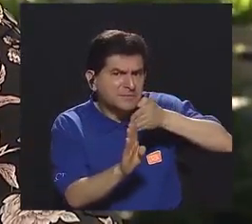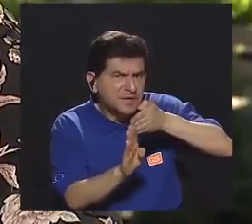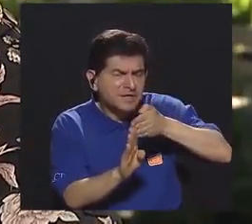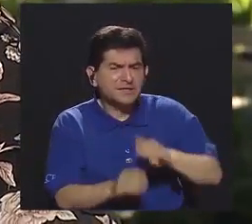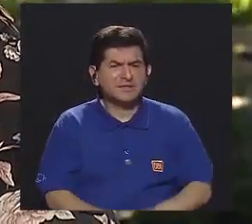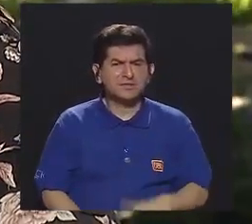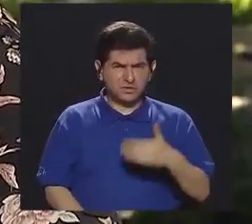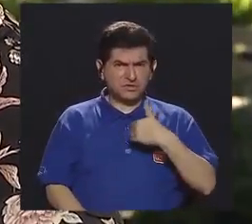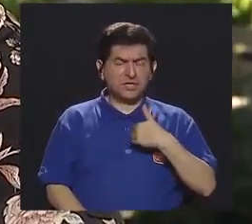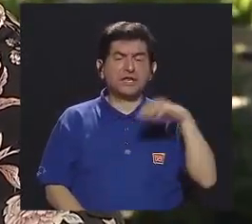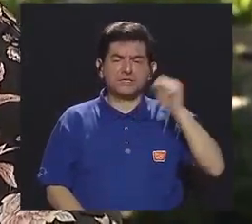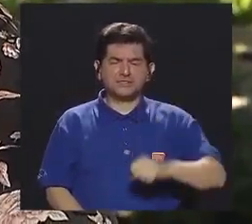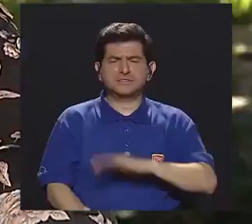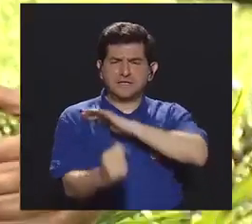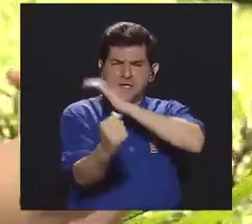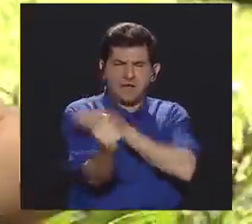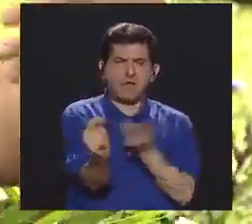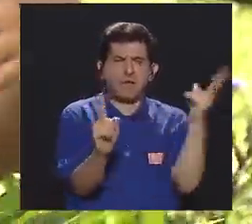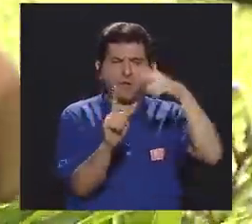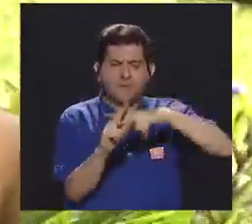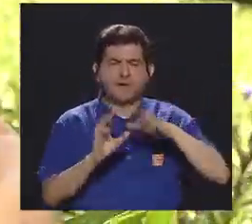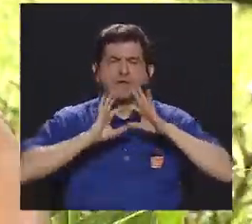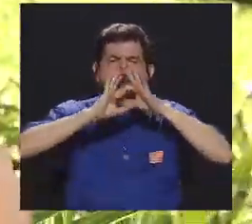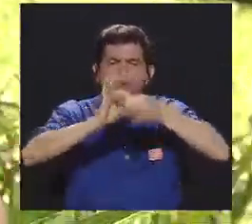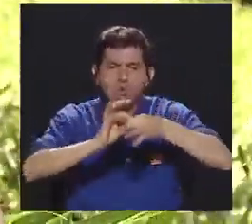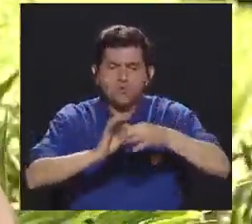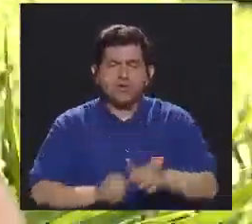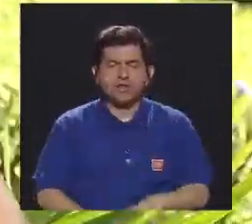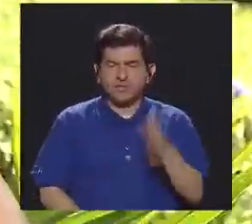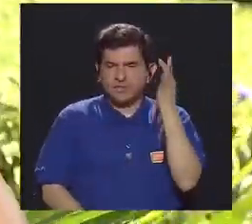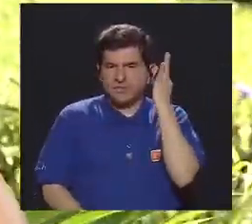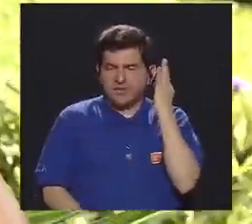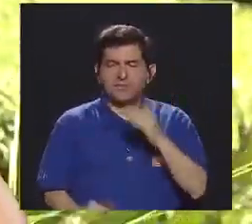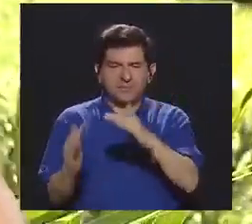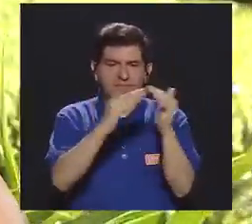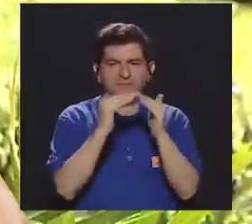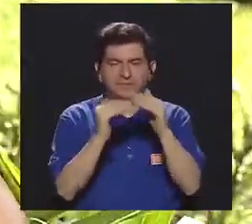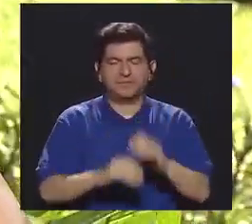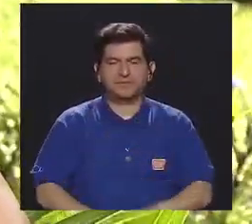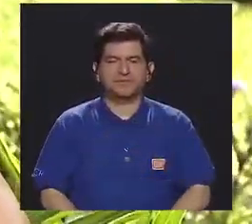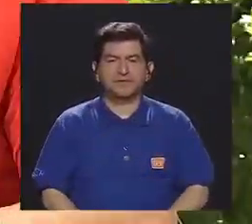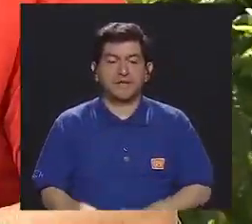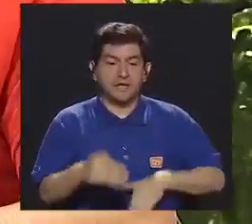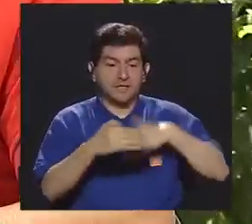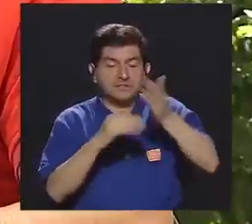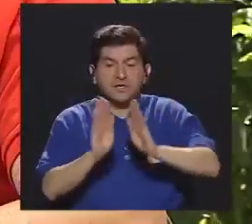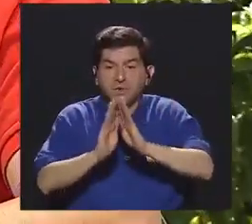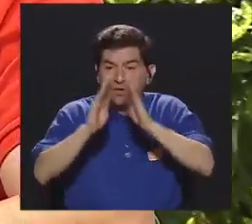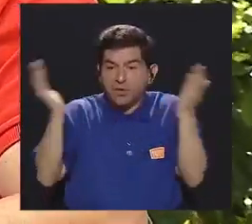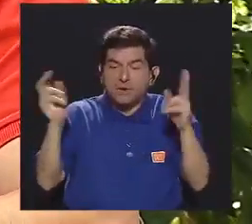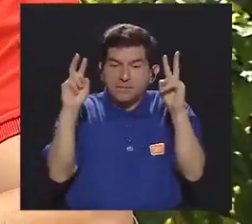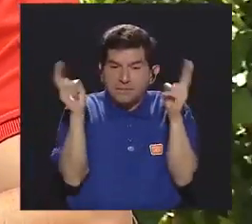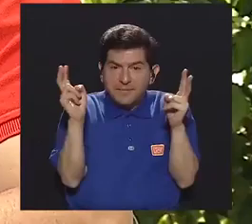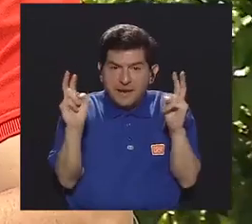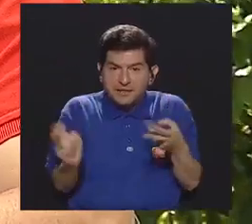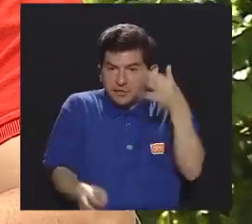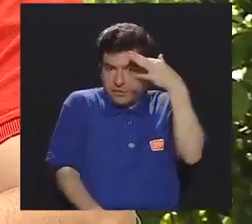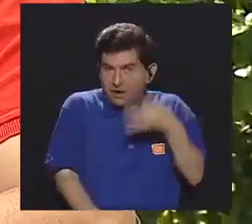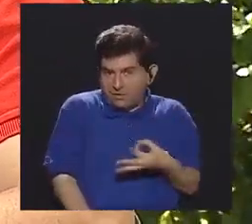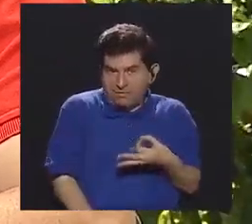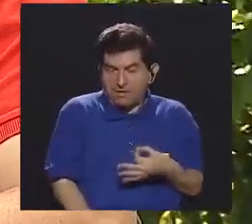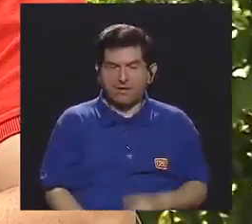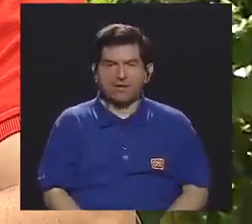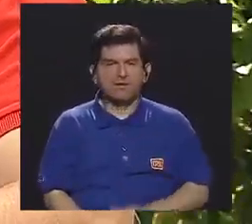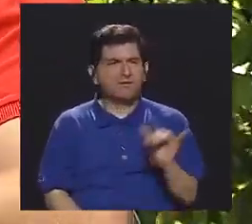directo, el que se les brindaba. como un empoderamiento en conjunto para las chicas de la comunidad. Y me imagino que después se fueron ampliando los temas,